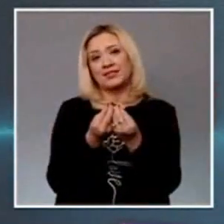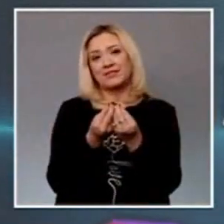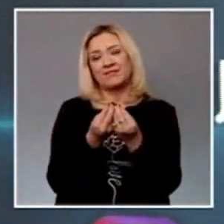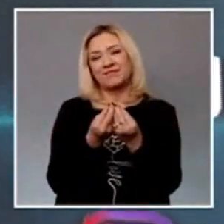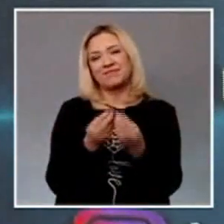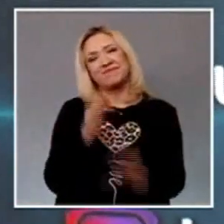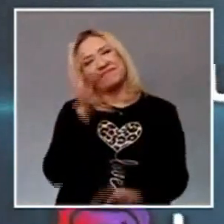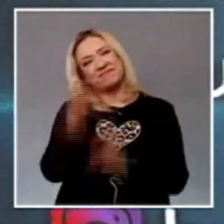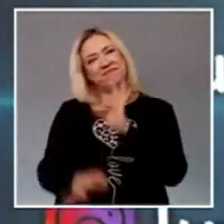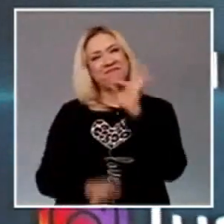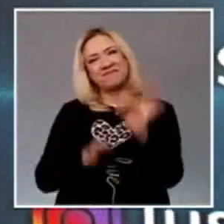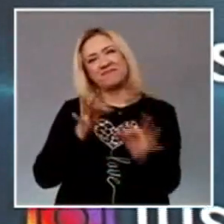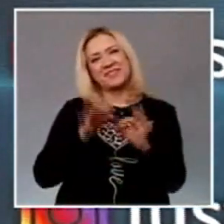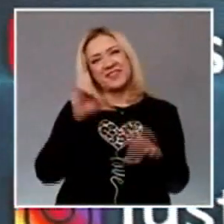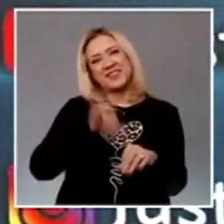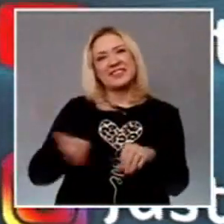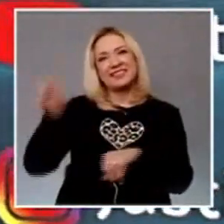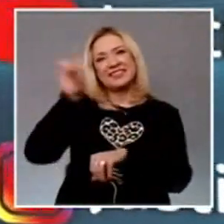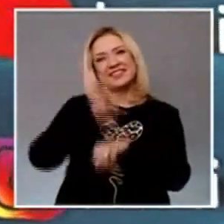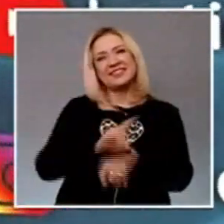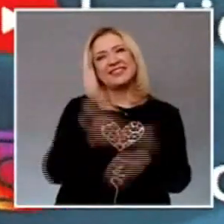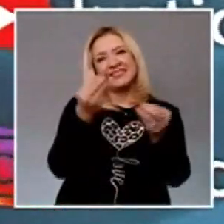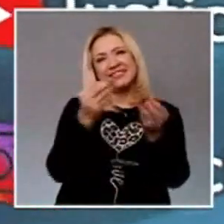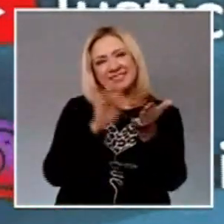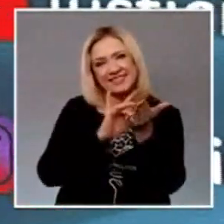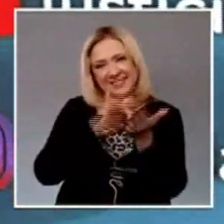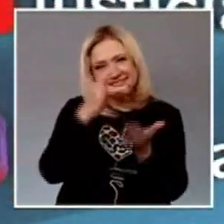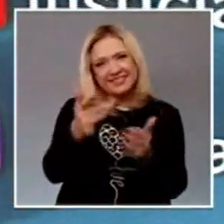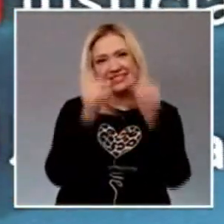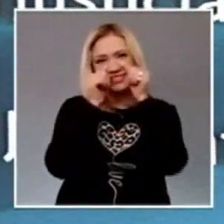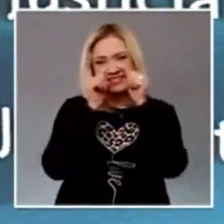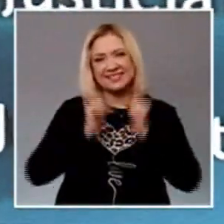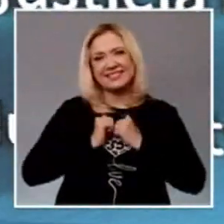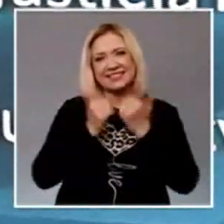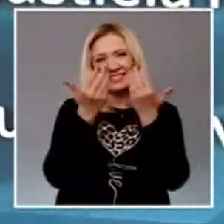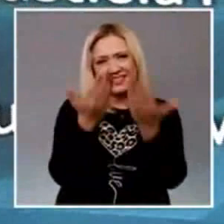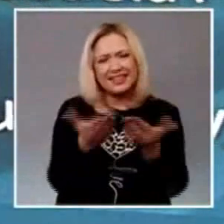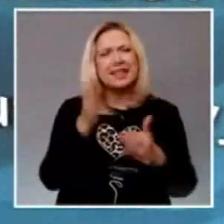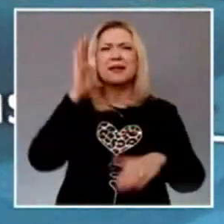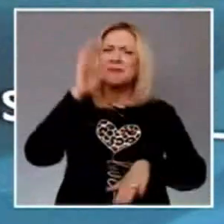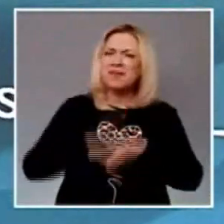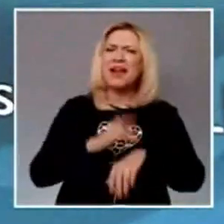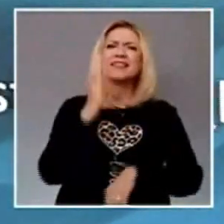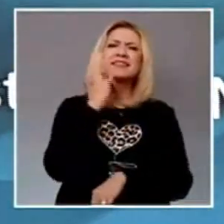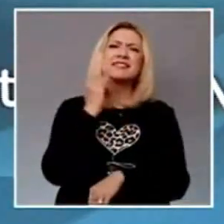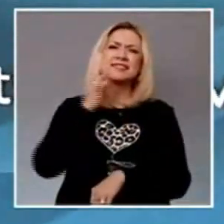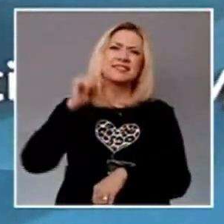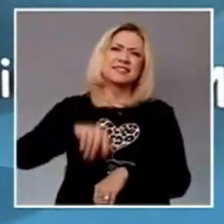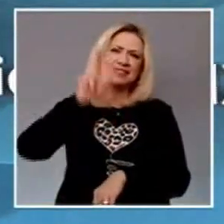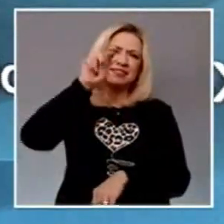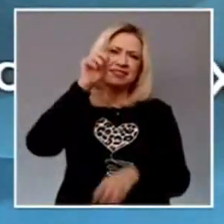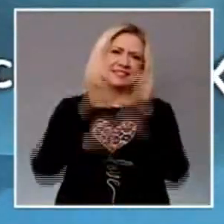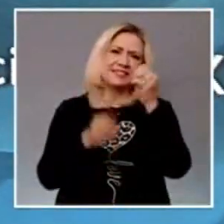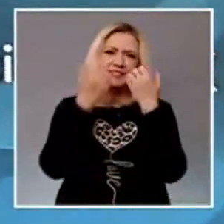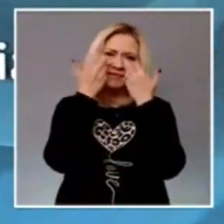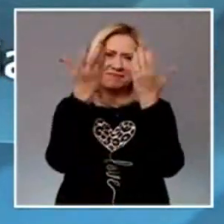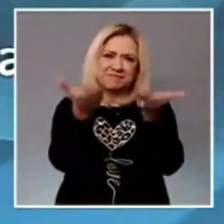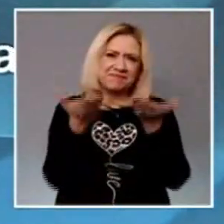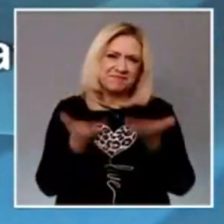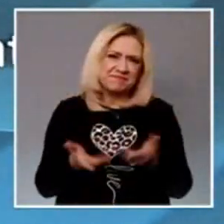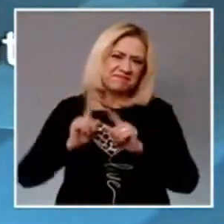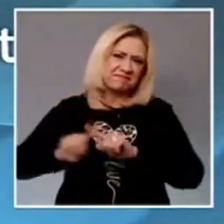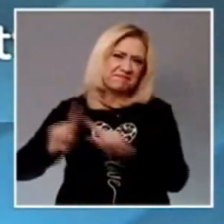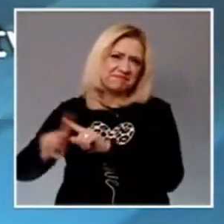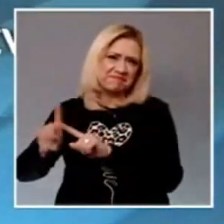de esta emisión, como siempre agradeciendo su compañía e invitándole a mantenerse aquí en la señal del canal del Poder Judicial de la Federación. Recuerde